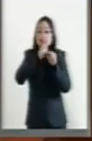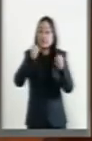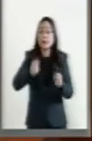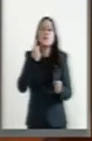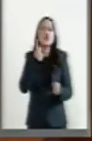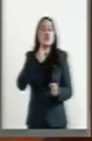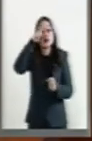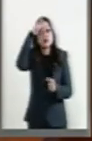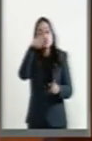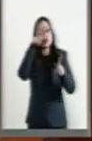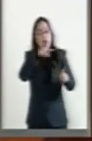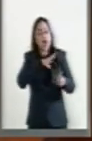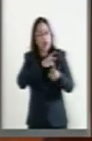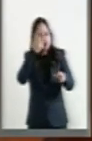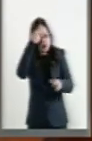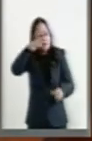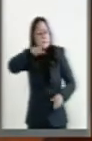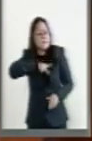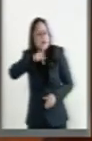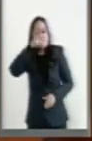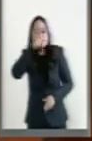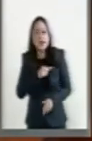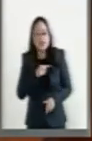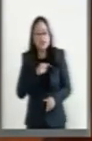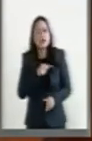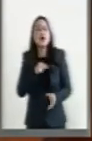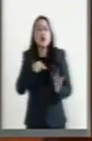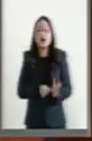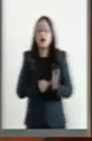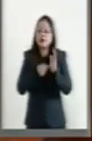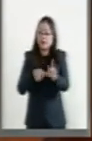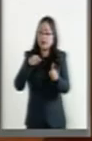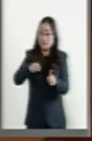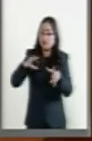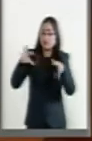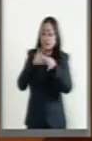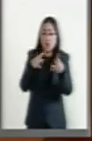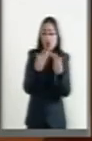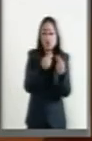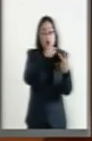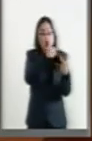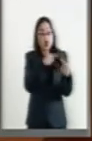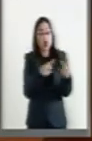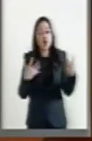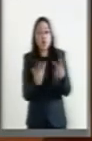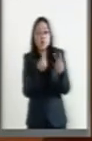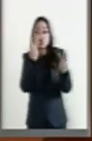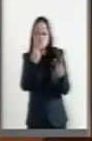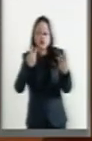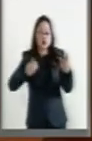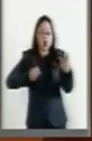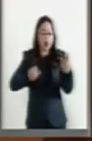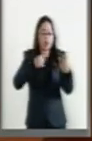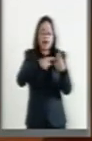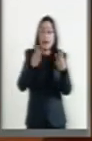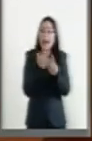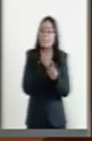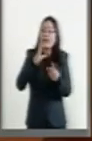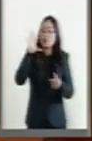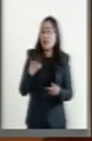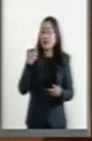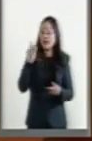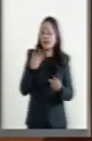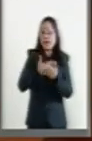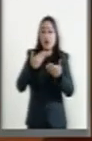mexicano reconoce sus grandes fallas, como un símbolo de que junto con él murieron dos jóvenes y luego 43 permanecen el día de hoy